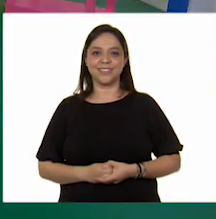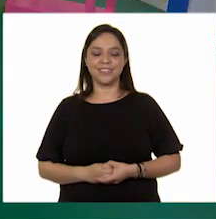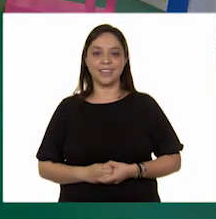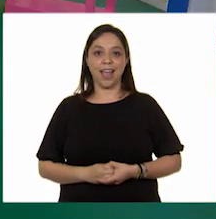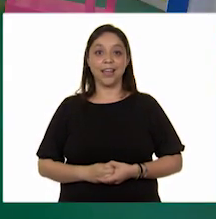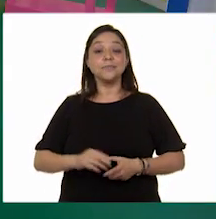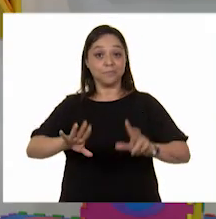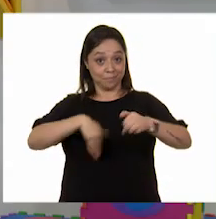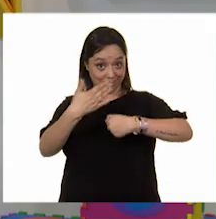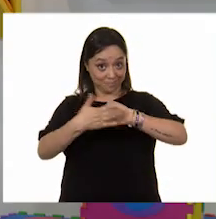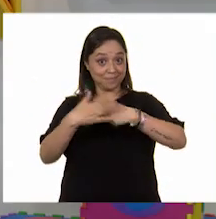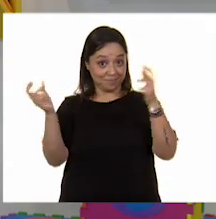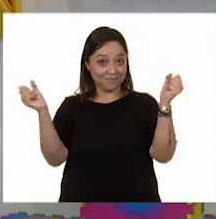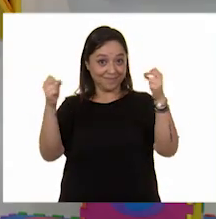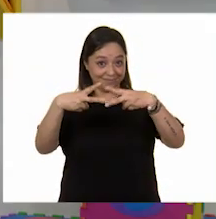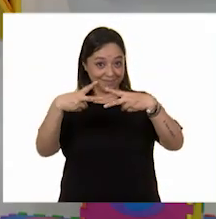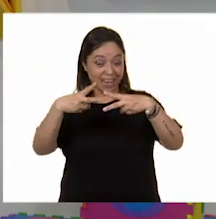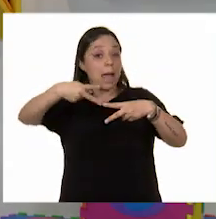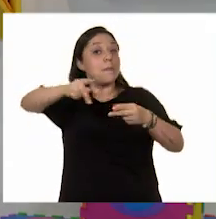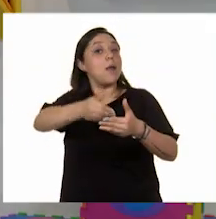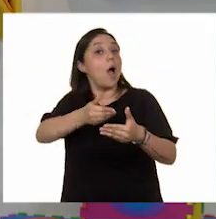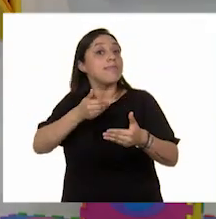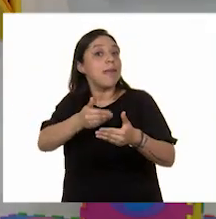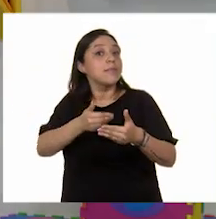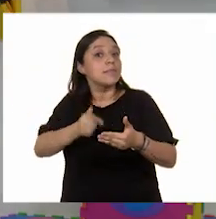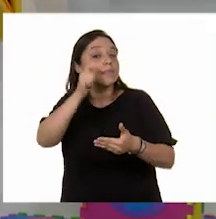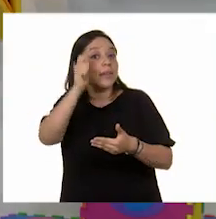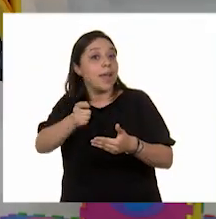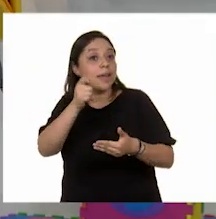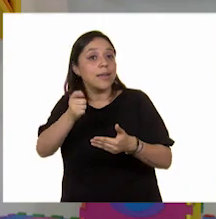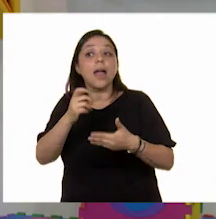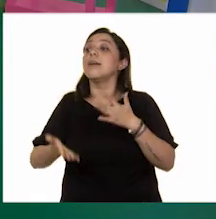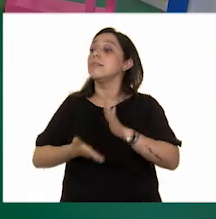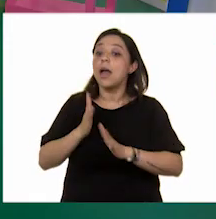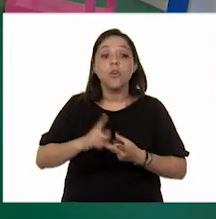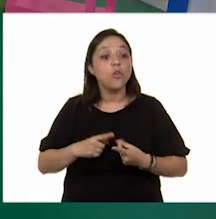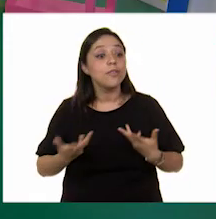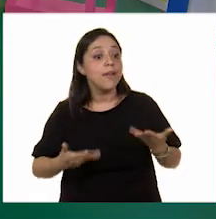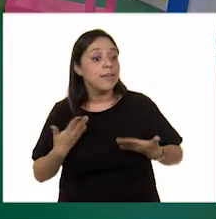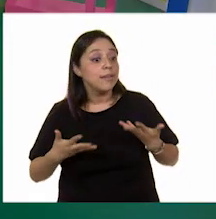Nos vemos pronto, pero antes, vamos a la siguiente. Pero antes,